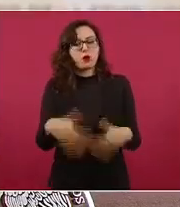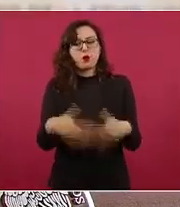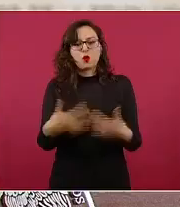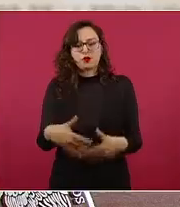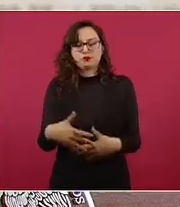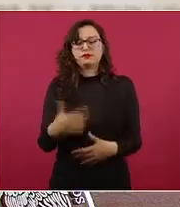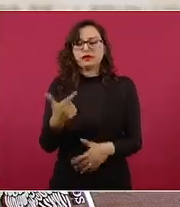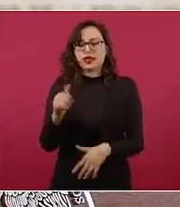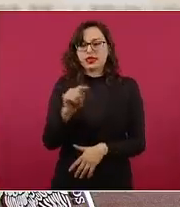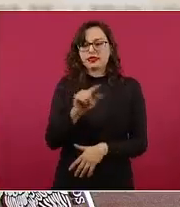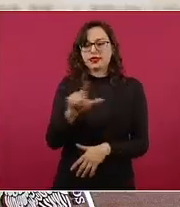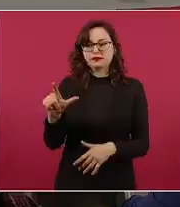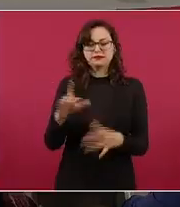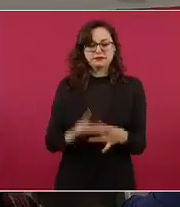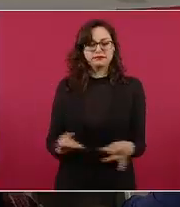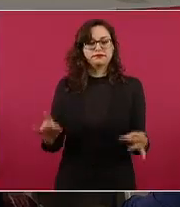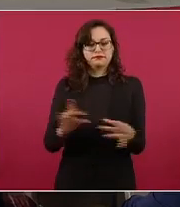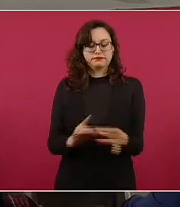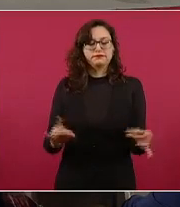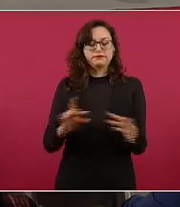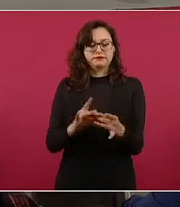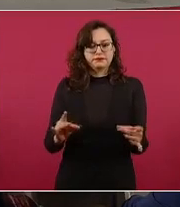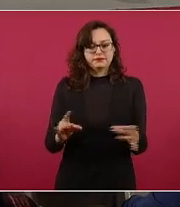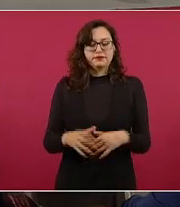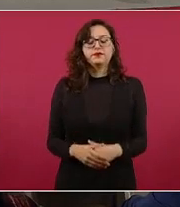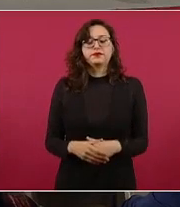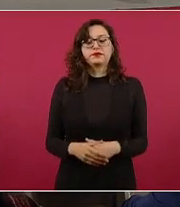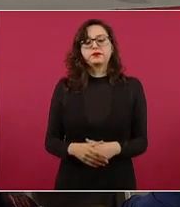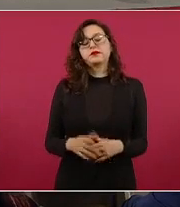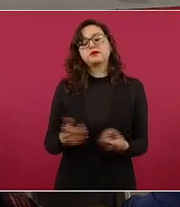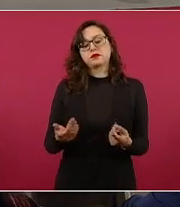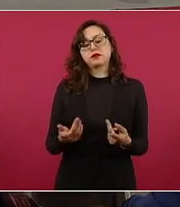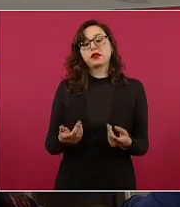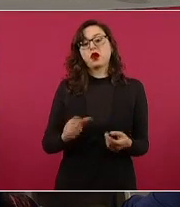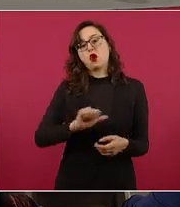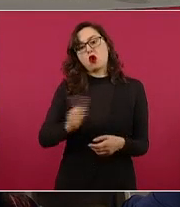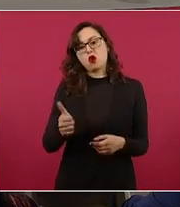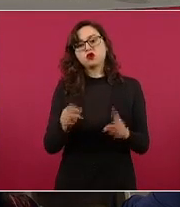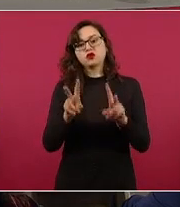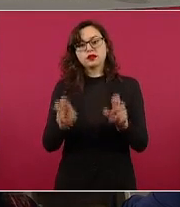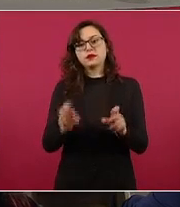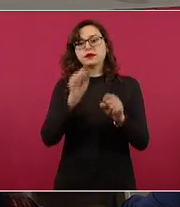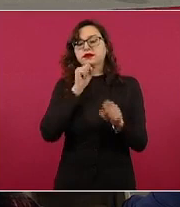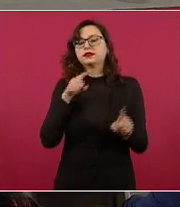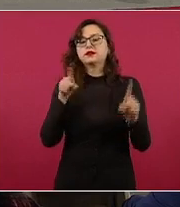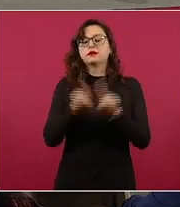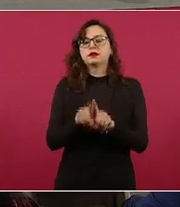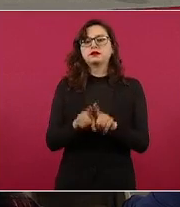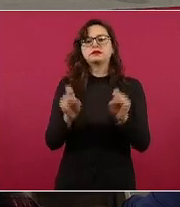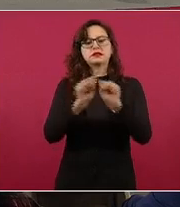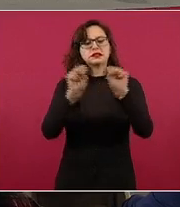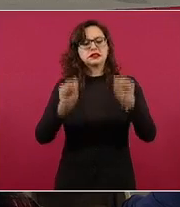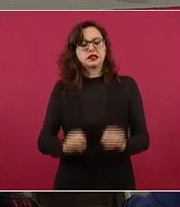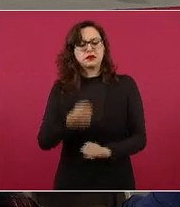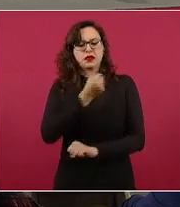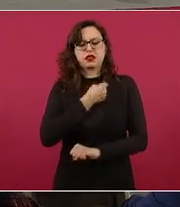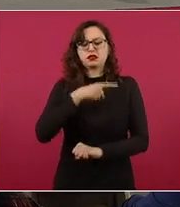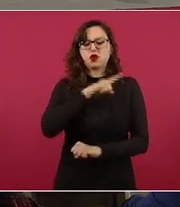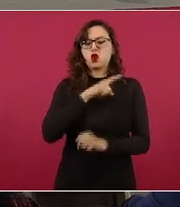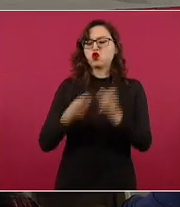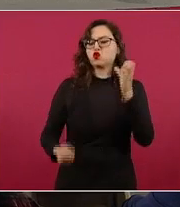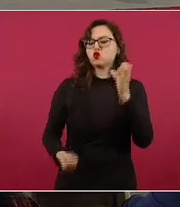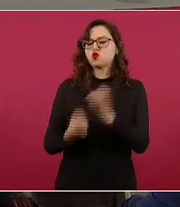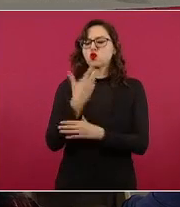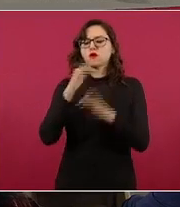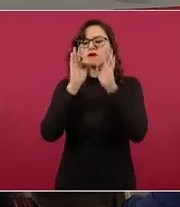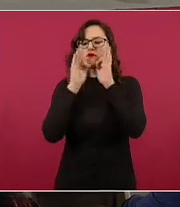En el segundo tema que trataré es el seguimiento de la transformación del sistema de salud sobre los resultados de la